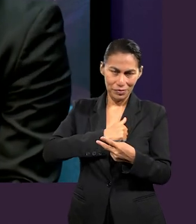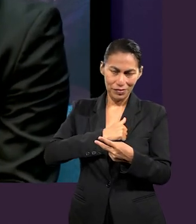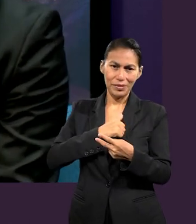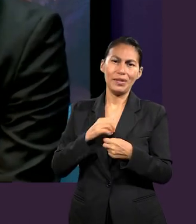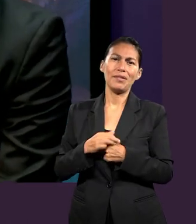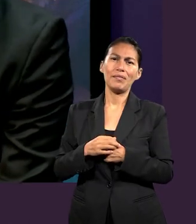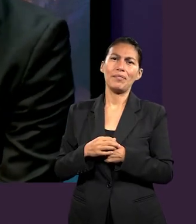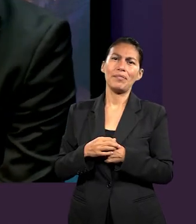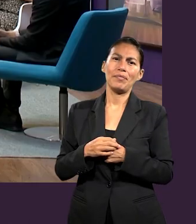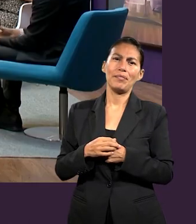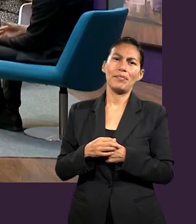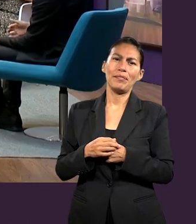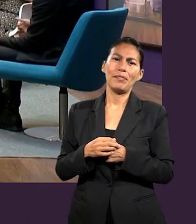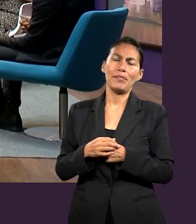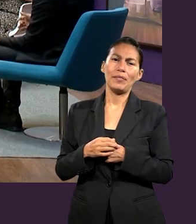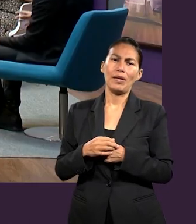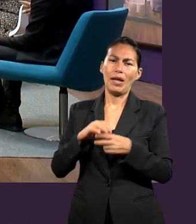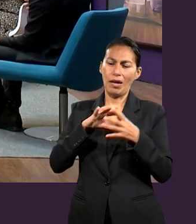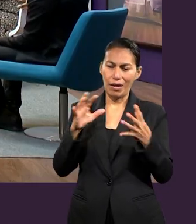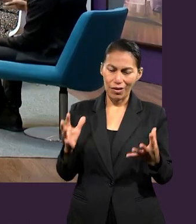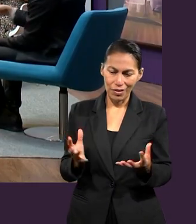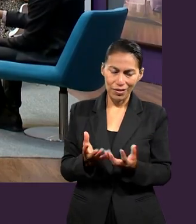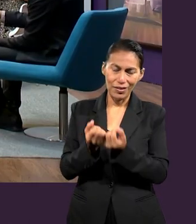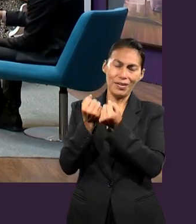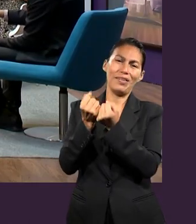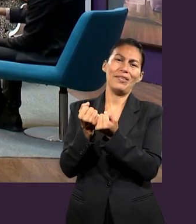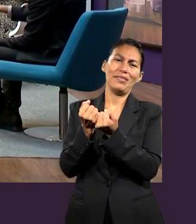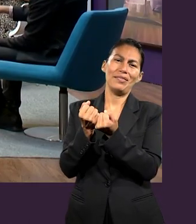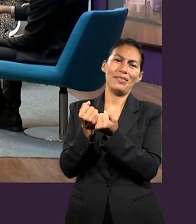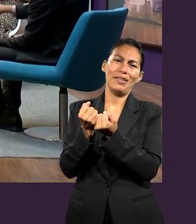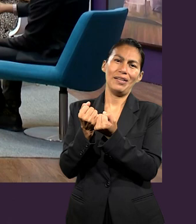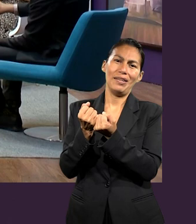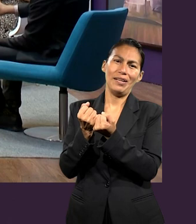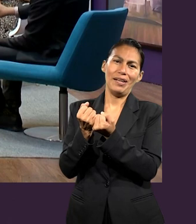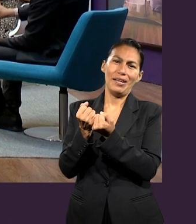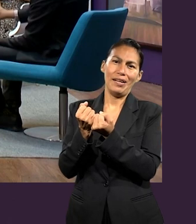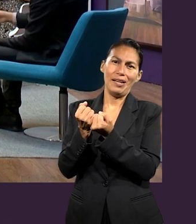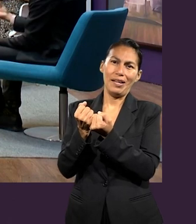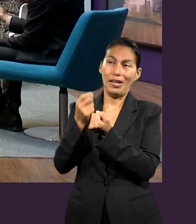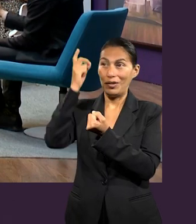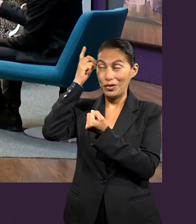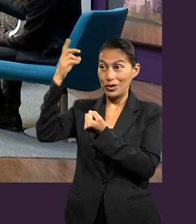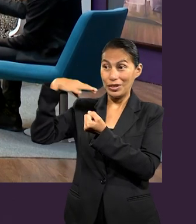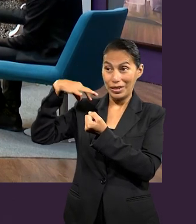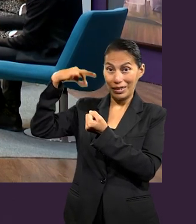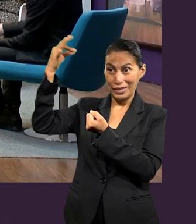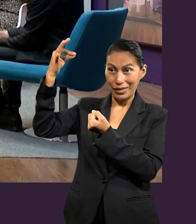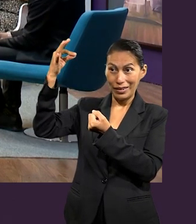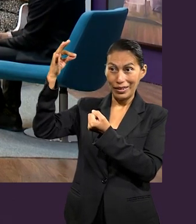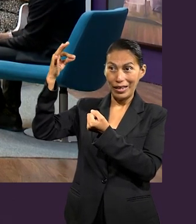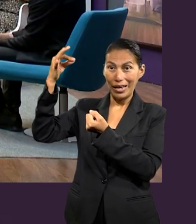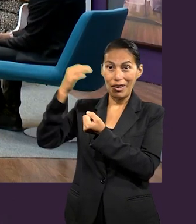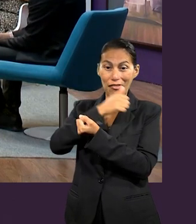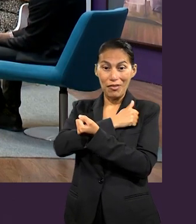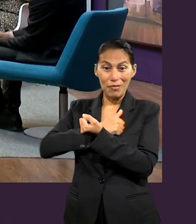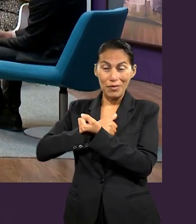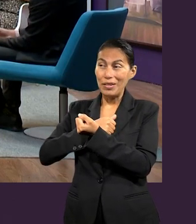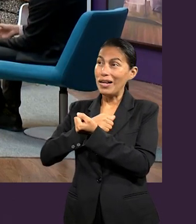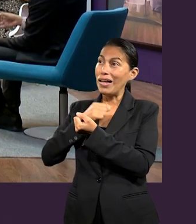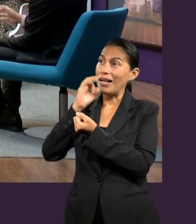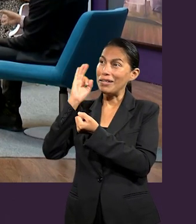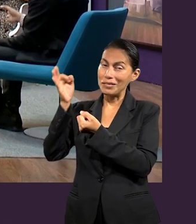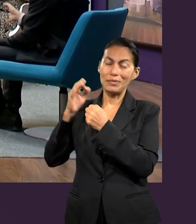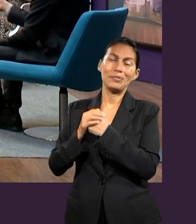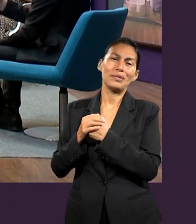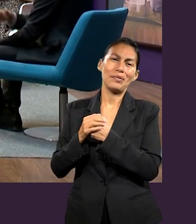hacen parte de la familia. El don de la redención, que se nos compra para hacer algo nuevo. El don